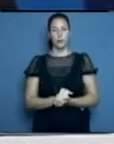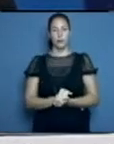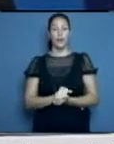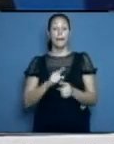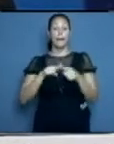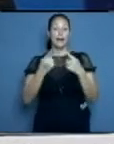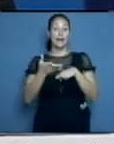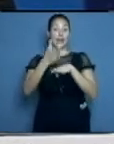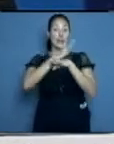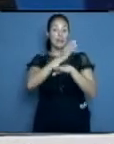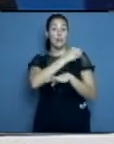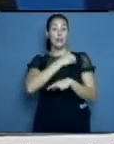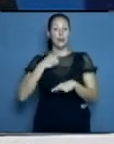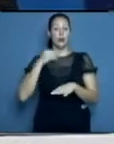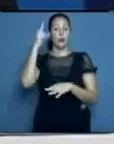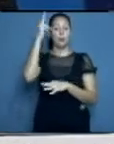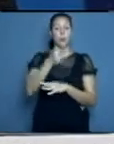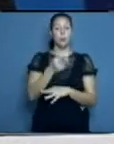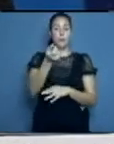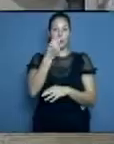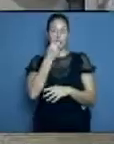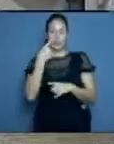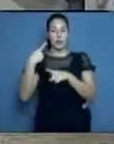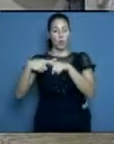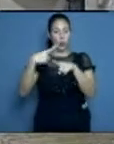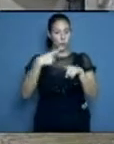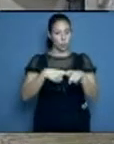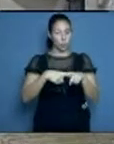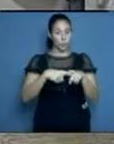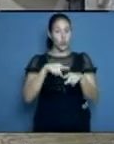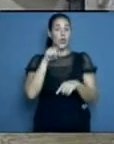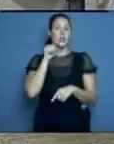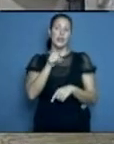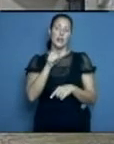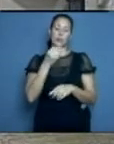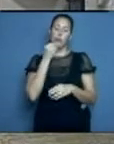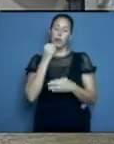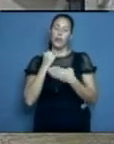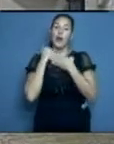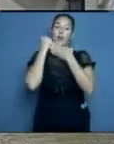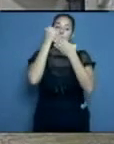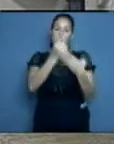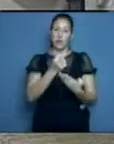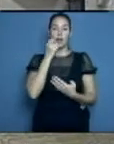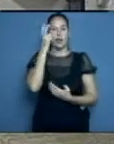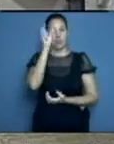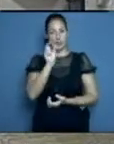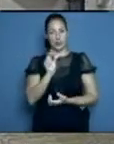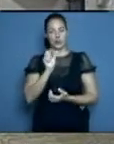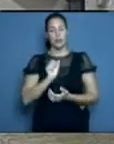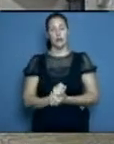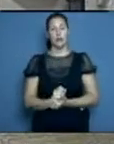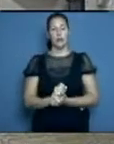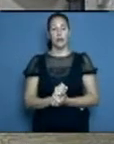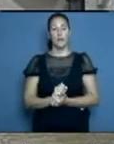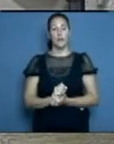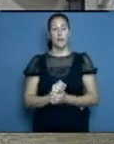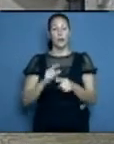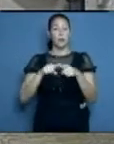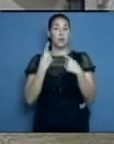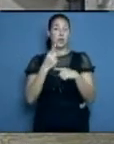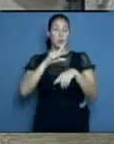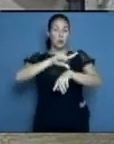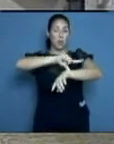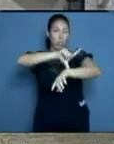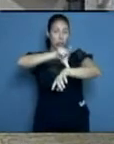que las personas entonces evolucionen hacia la forma grave de la enfermedad. Obviamente una vez ya el paciente grave en la unidad de cuidado